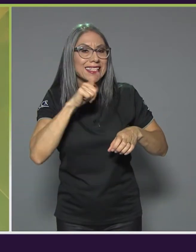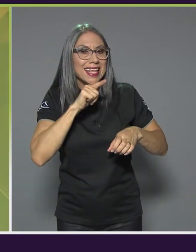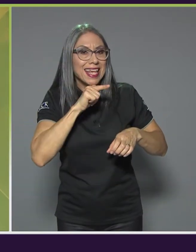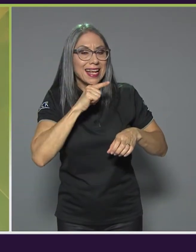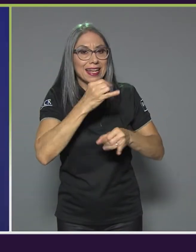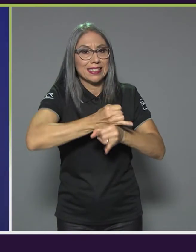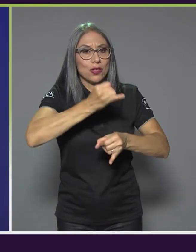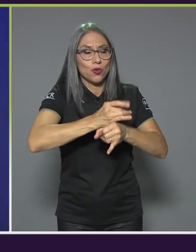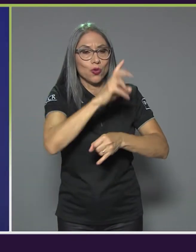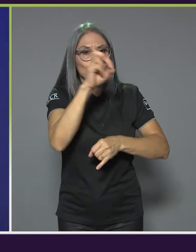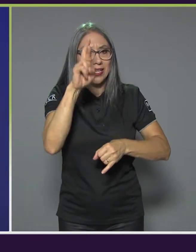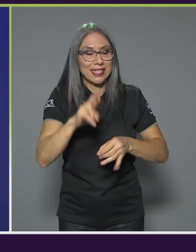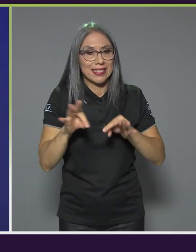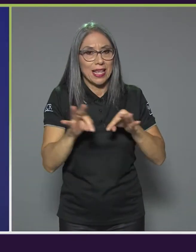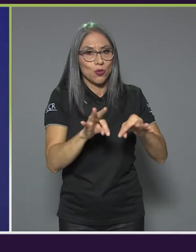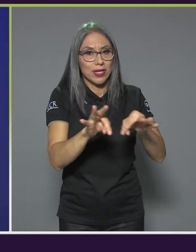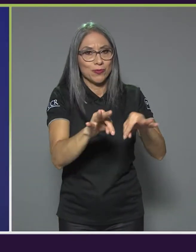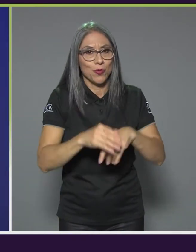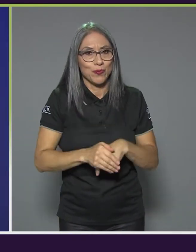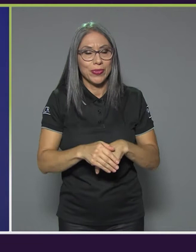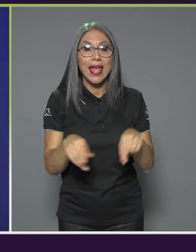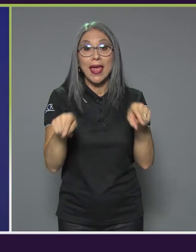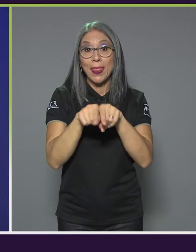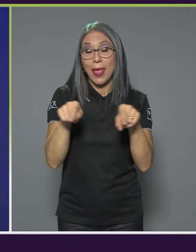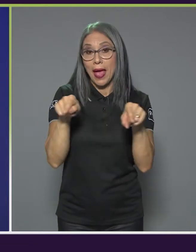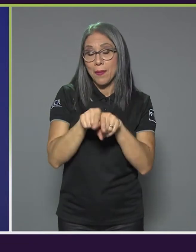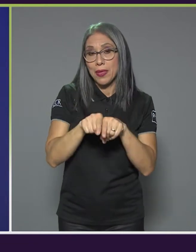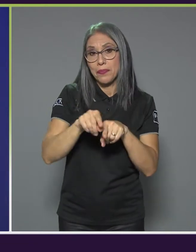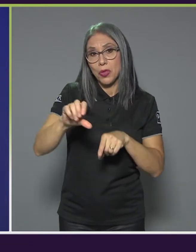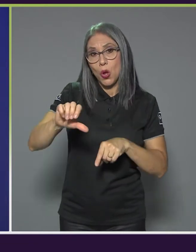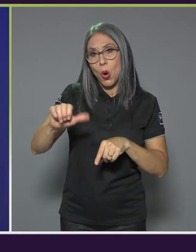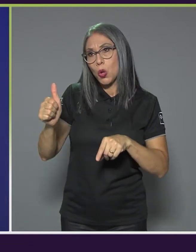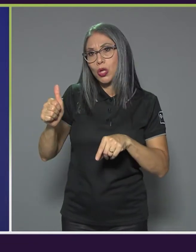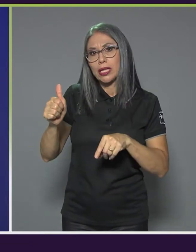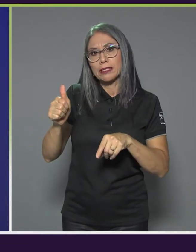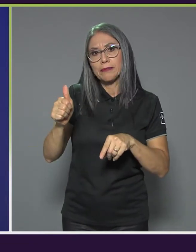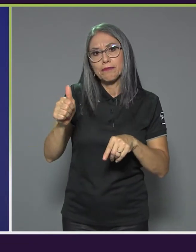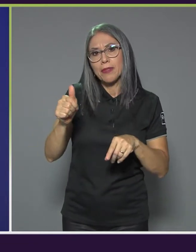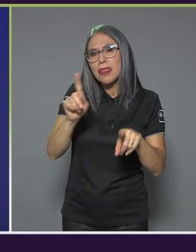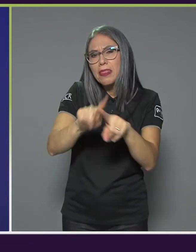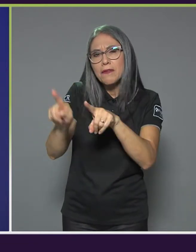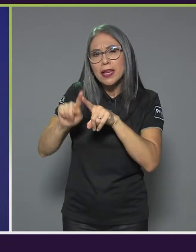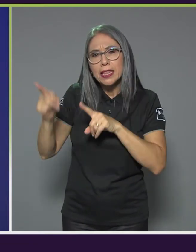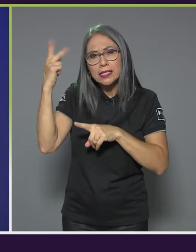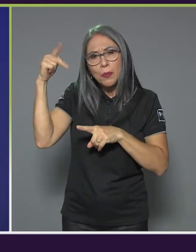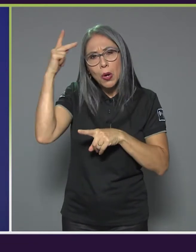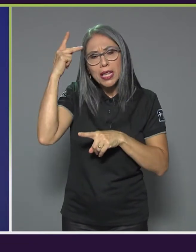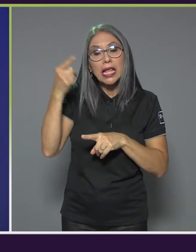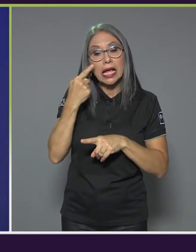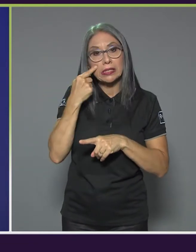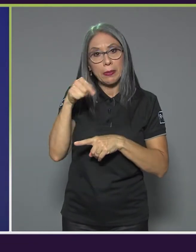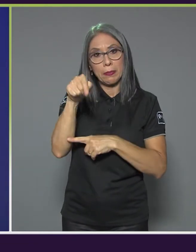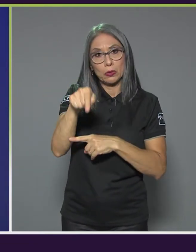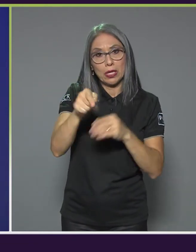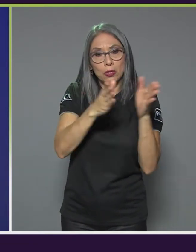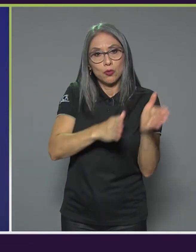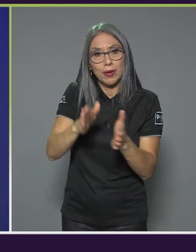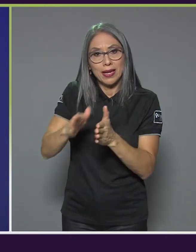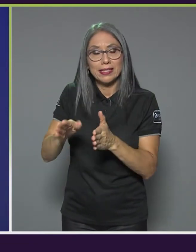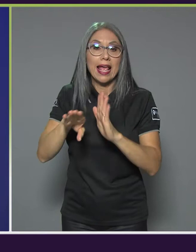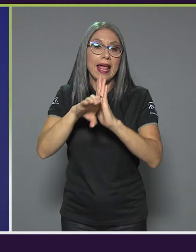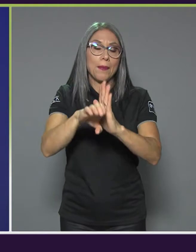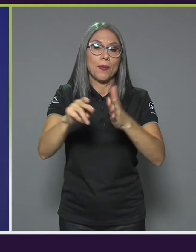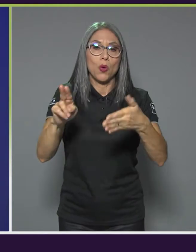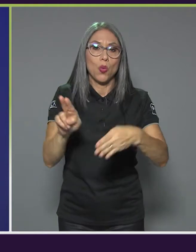adicional a estos dos ejes, también encontramos políticas varias como la utilización de nuevas tecnologías